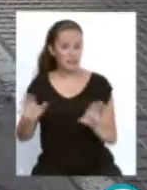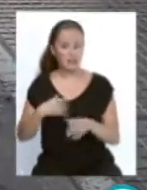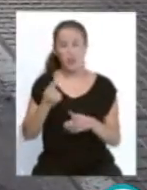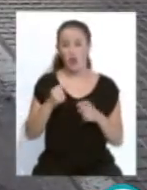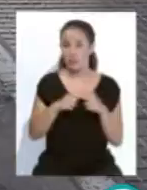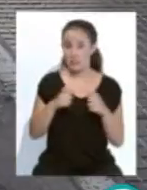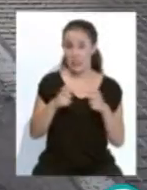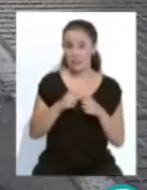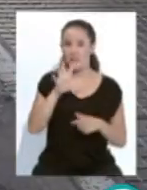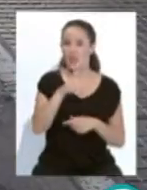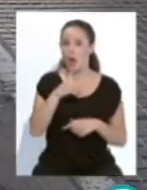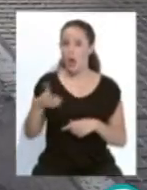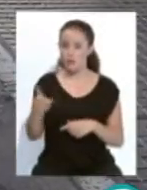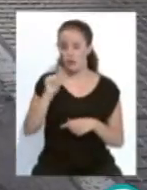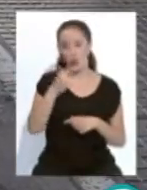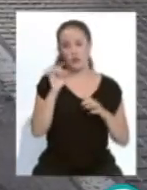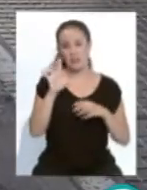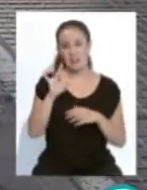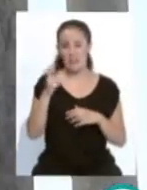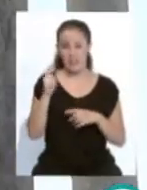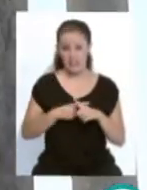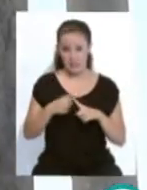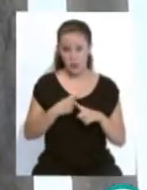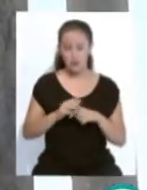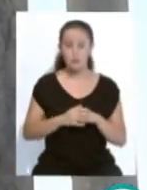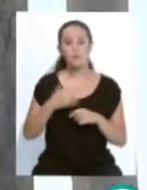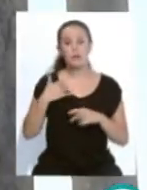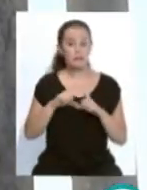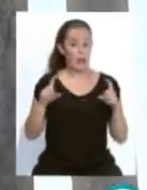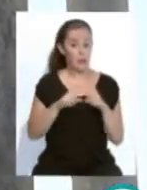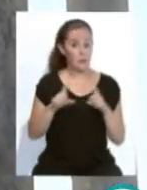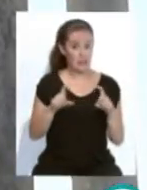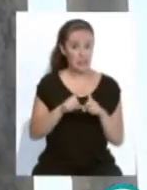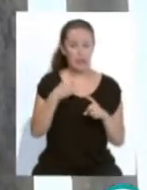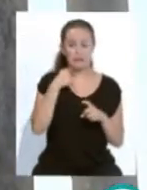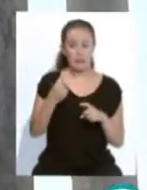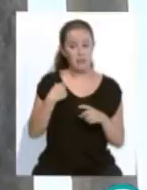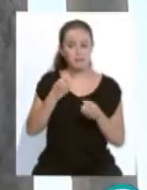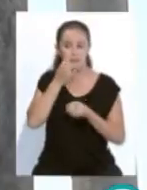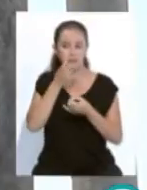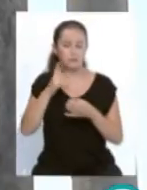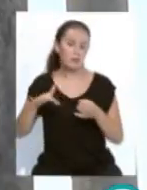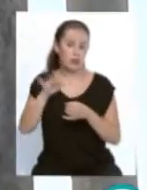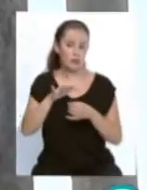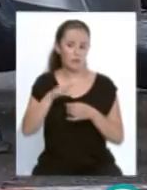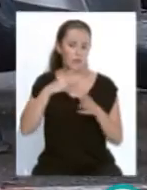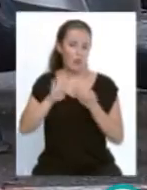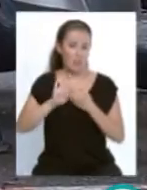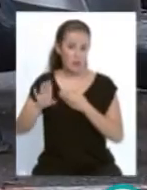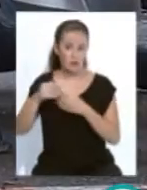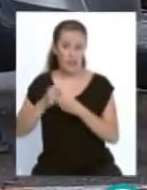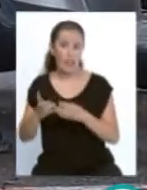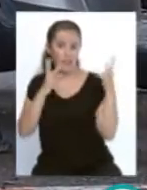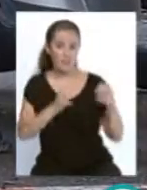tarjeta es de 5 euros con 15 céntimos. Asimismo, empresa municipal también está informando a las comunidades de vecinos, cuyos